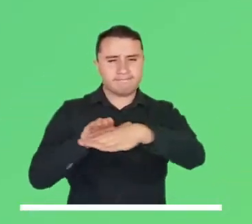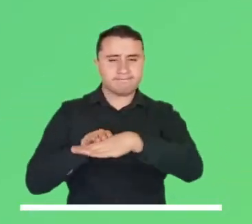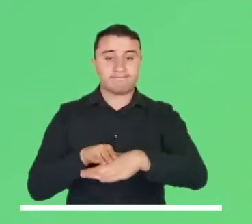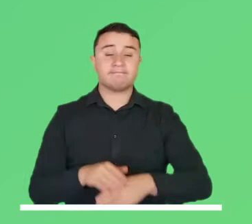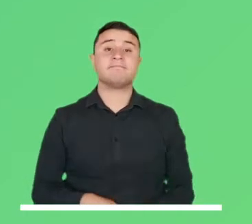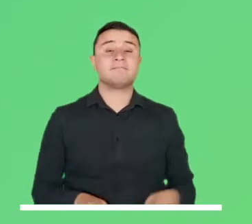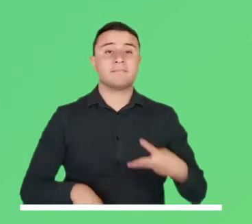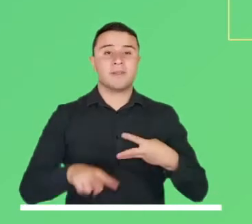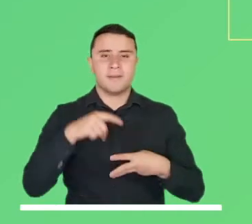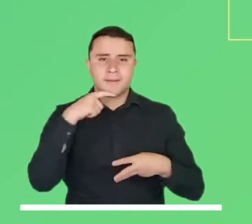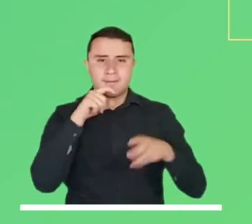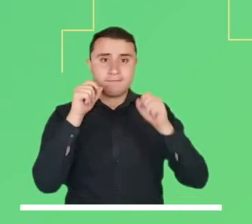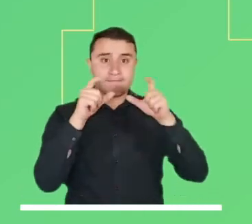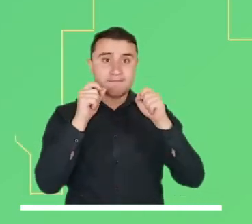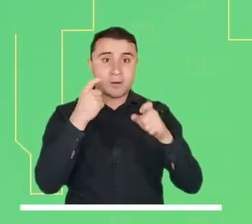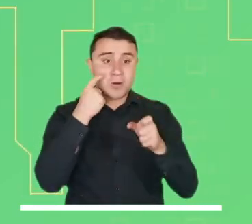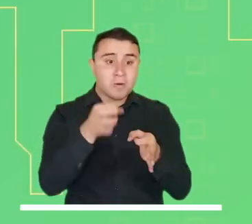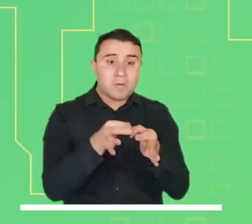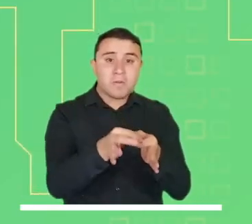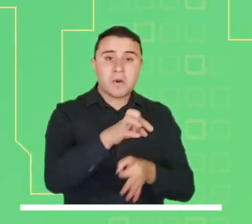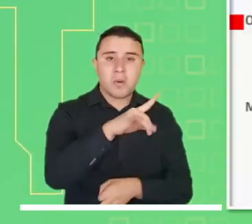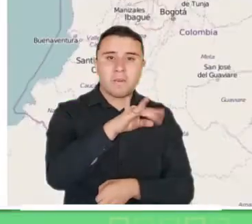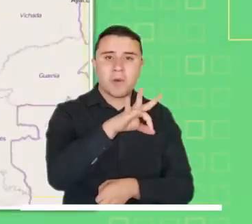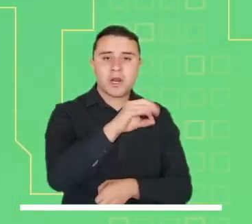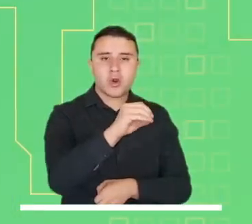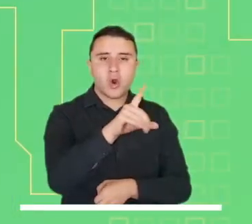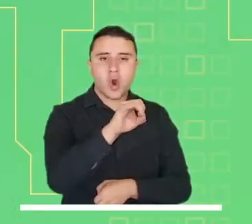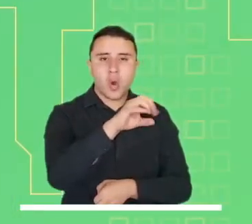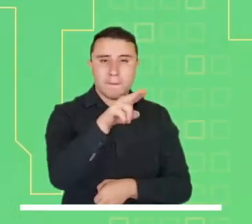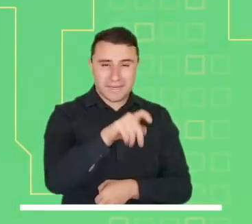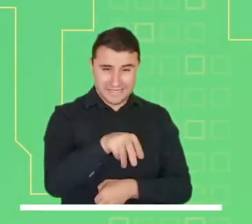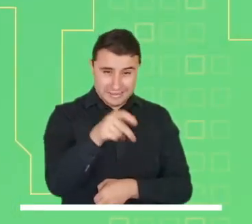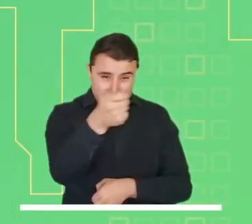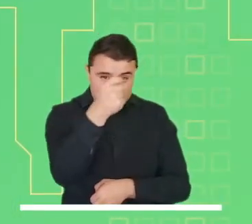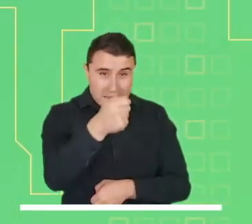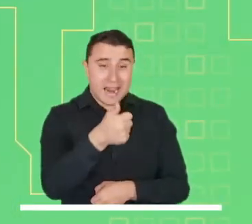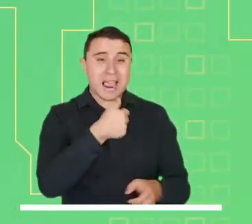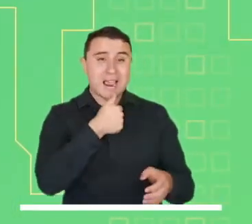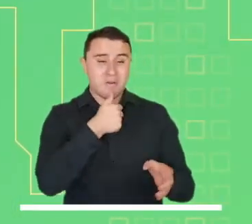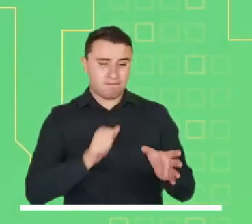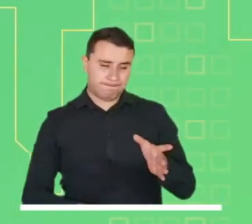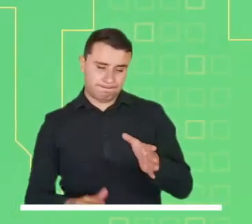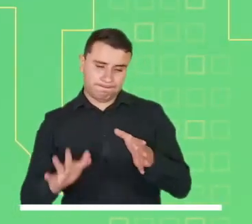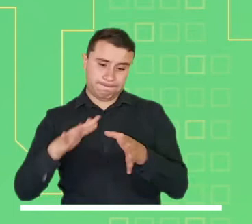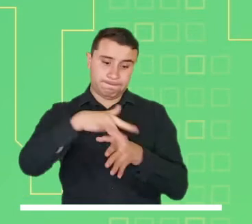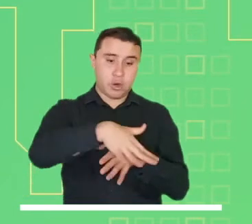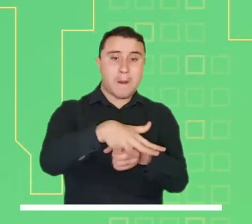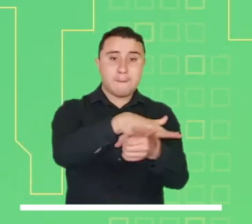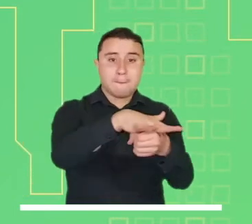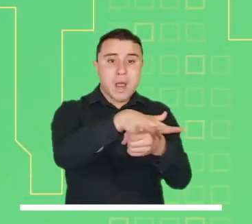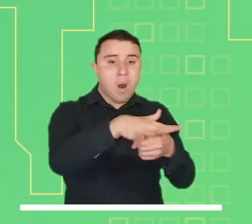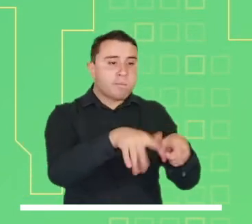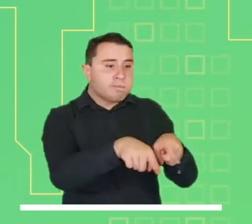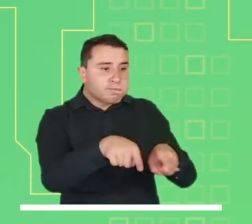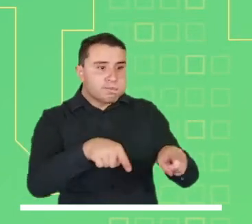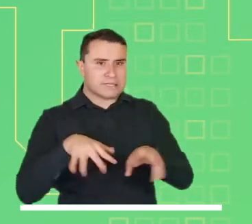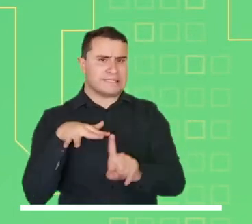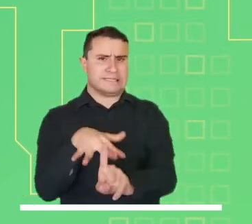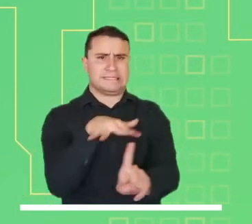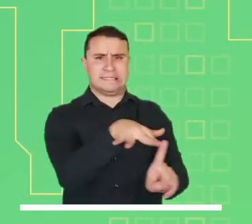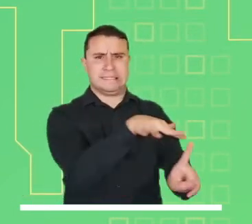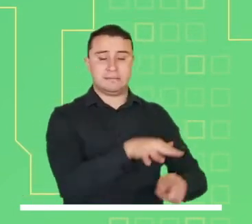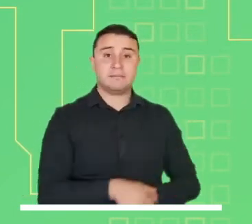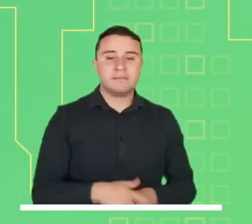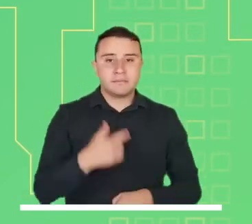Veamos ahora las alertas que se encuentran activas. Alerta roja por las crecientes súbitas registradas en el municipio de Puerto López,